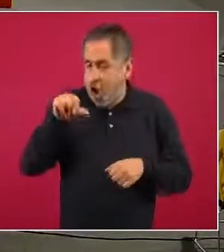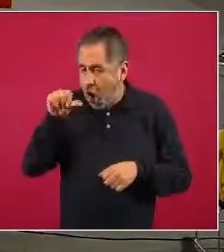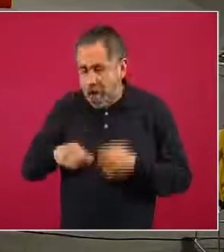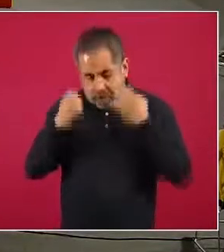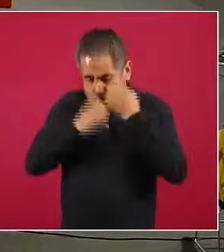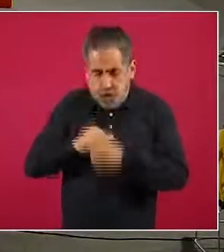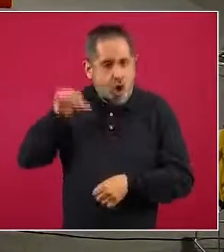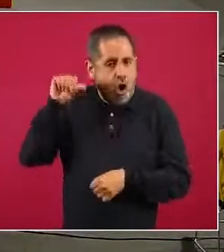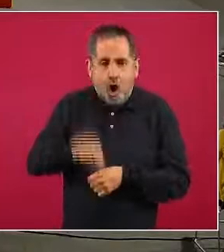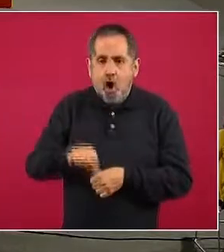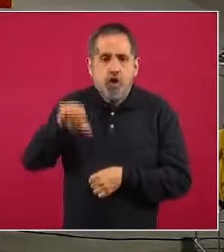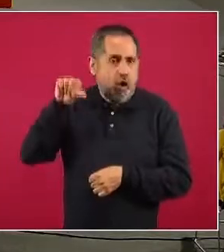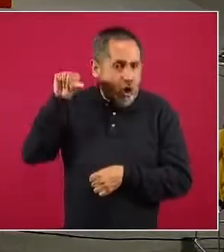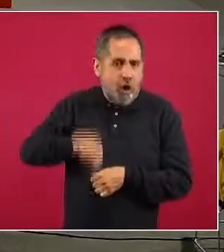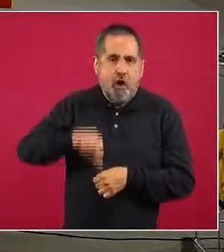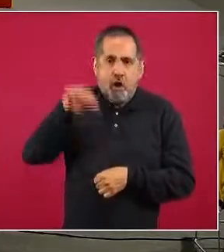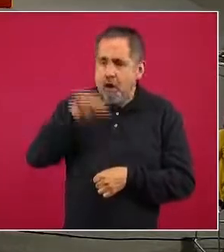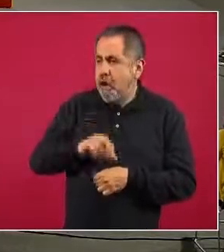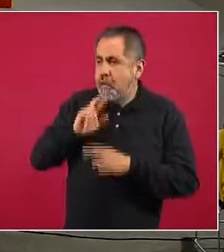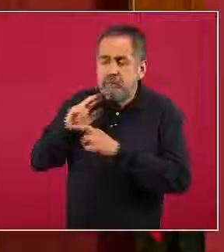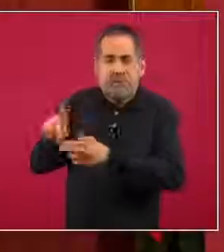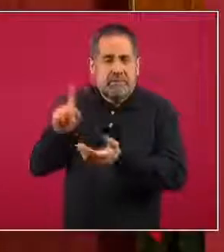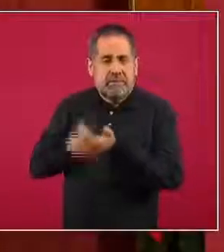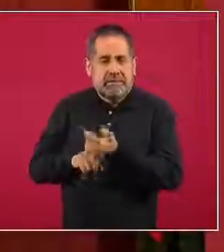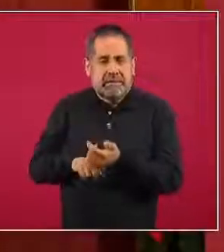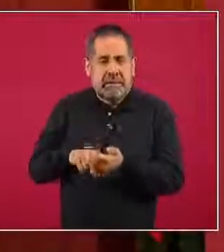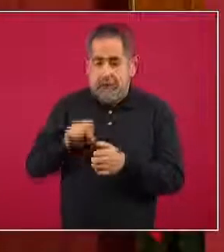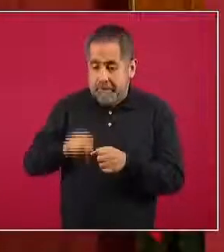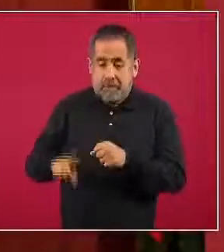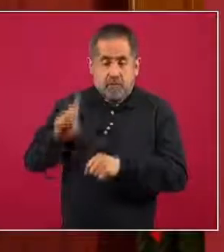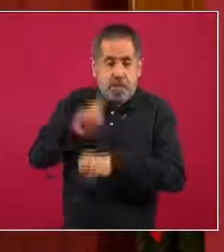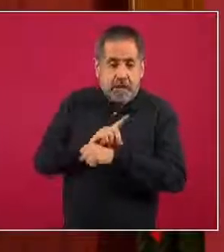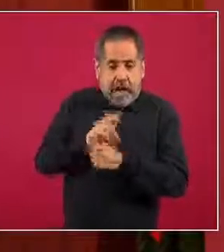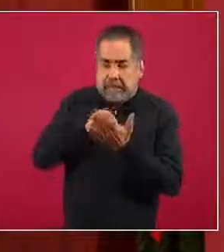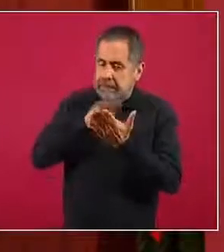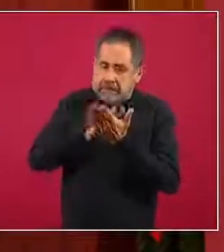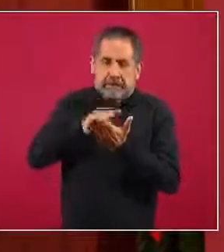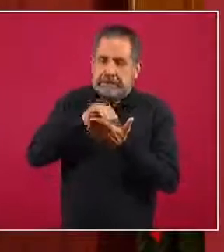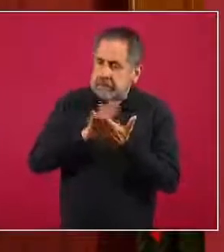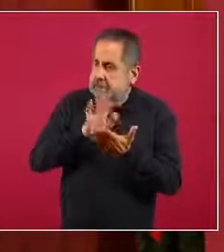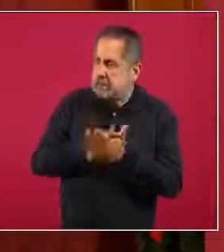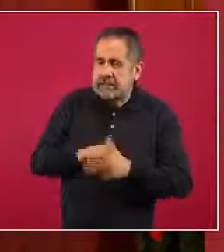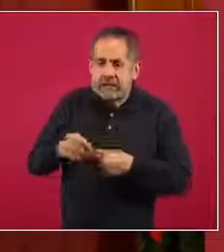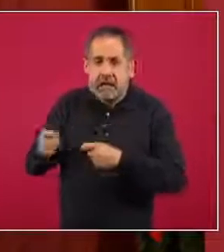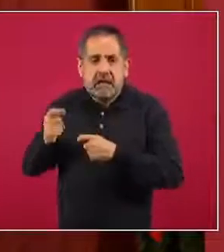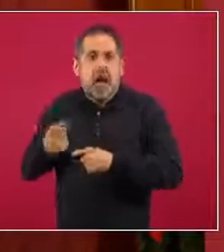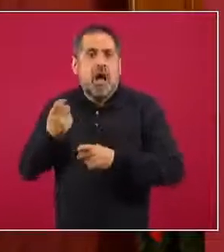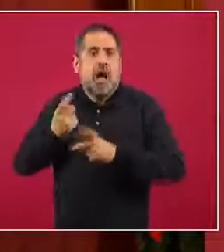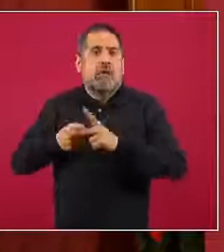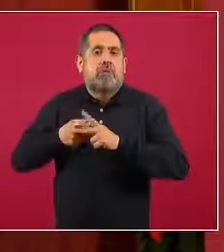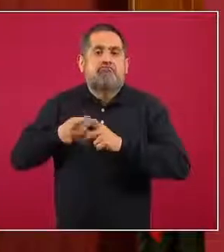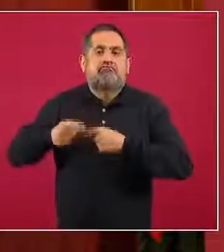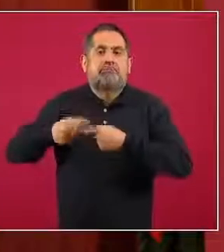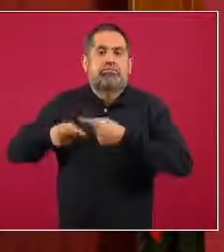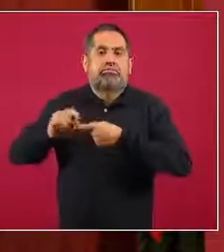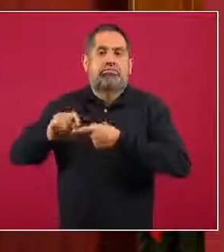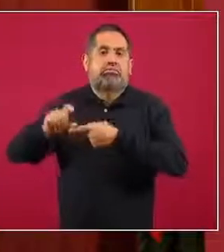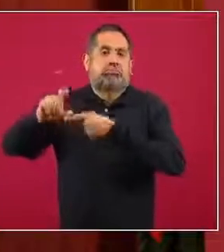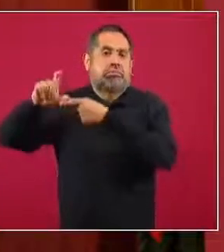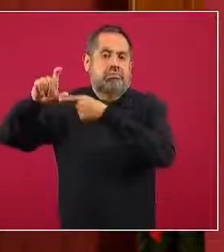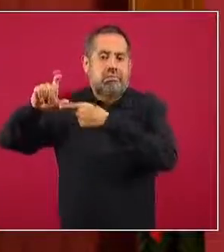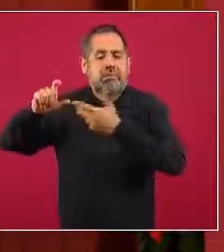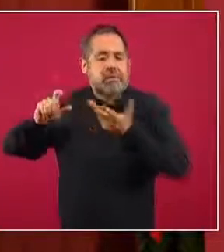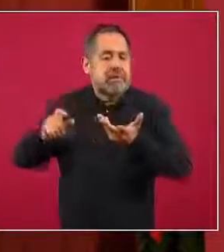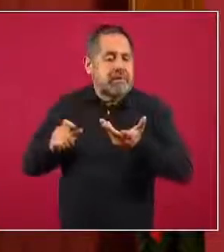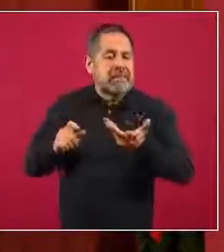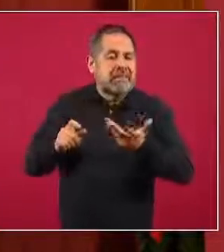resultado, dado que las pruebas antigénicas lo hacen en el mismo día y se registran de esa manera, entonces los porcentajes de positividad nos